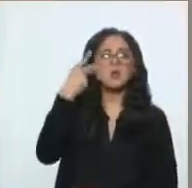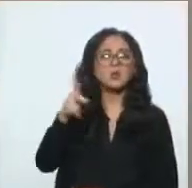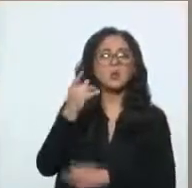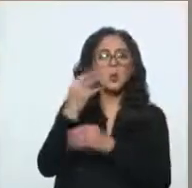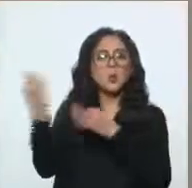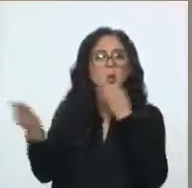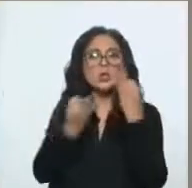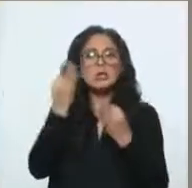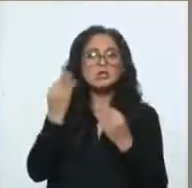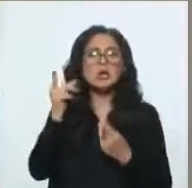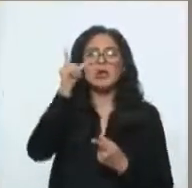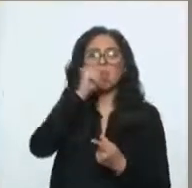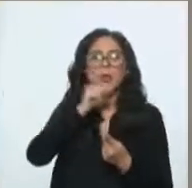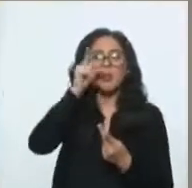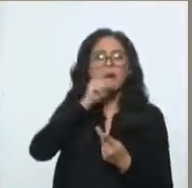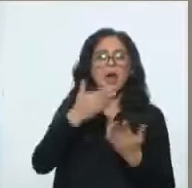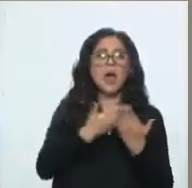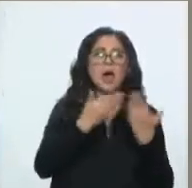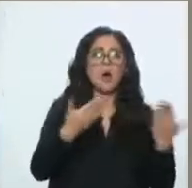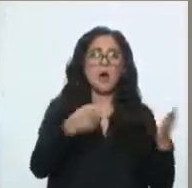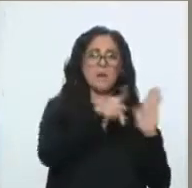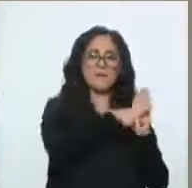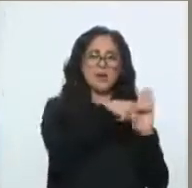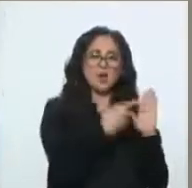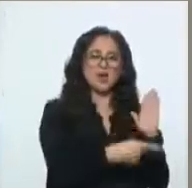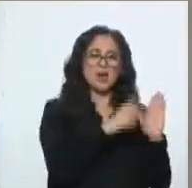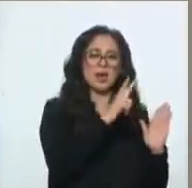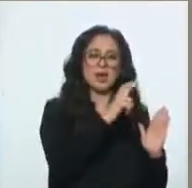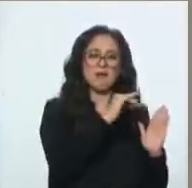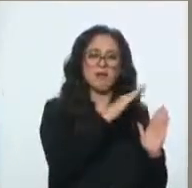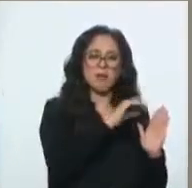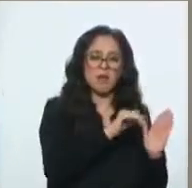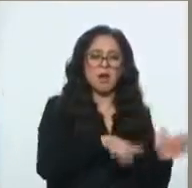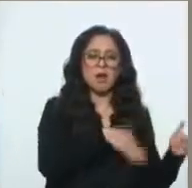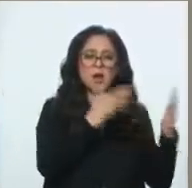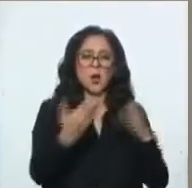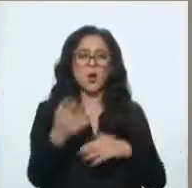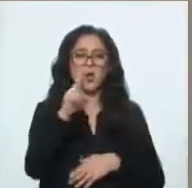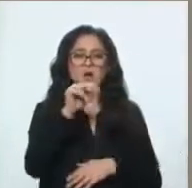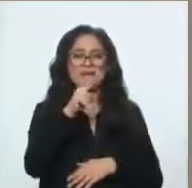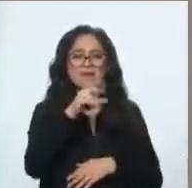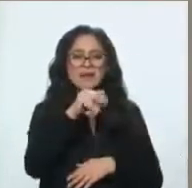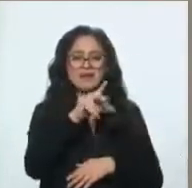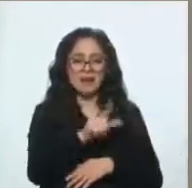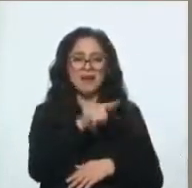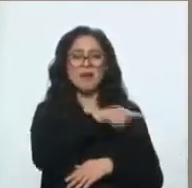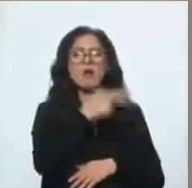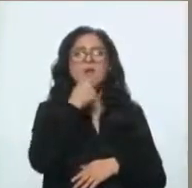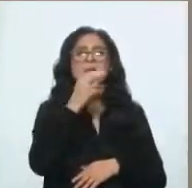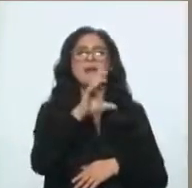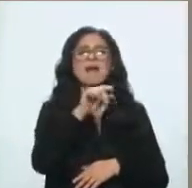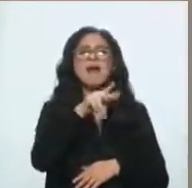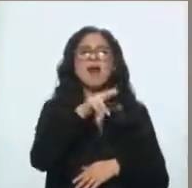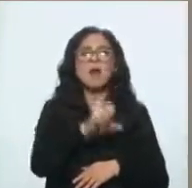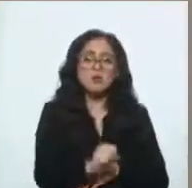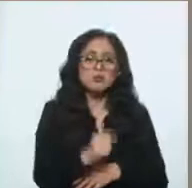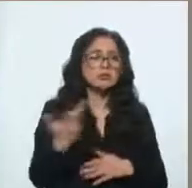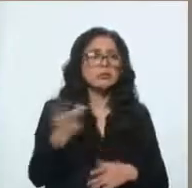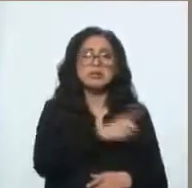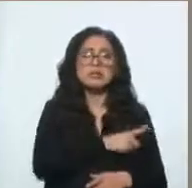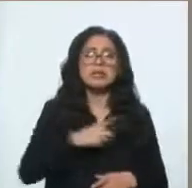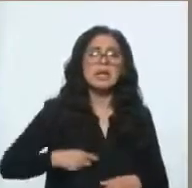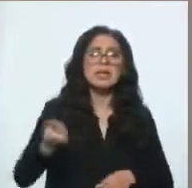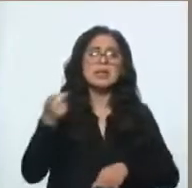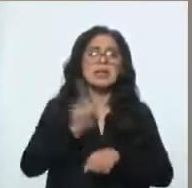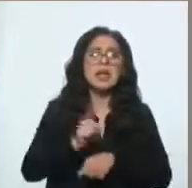pues, periódicos como el Reforma y ahora el Universal, con esta columna que publican de Carlos Adasraqui, pues, tienen que estar desmintiendo